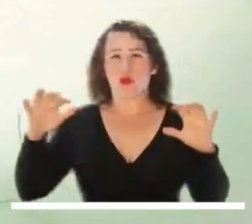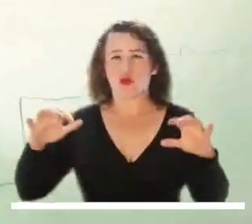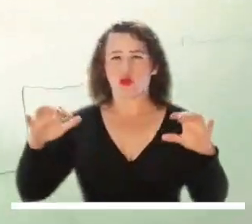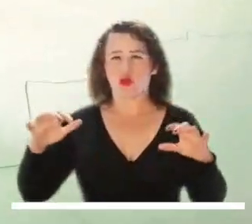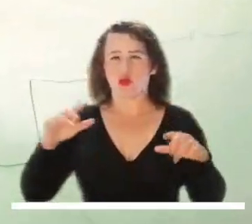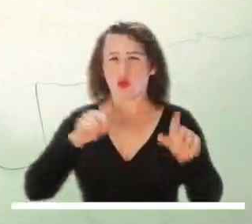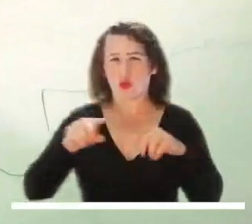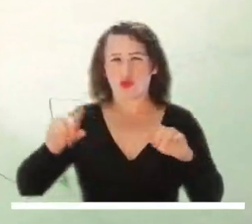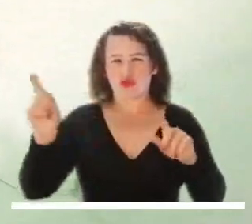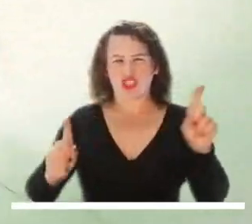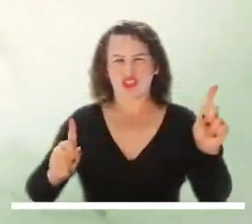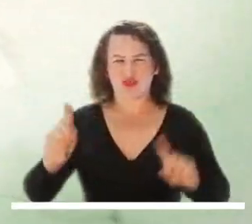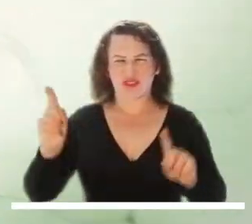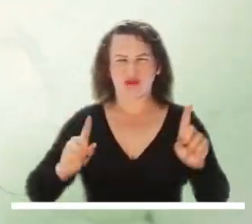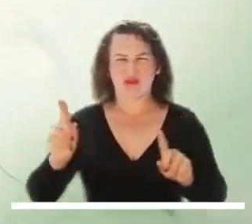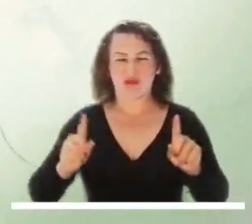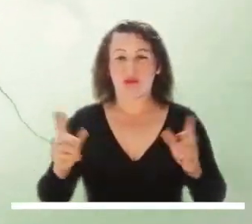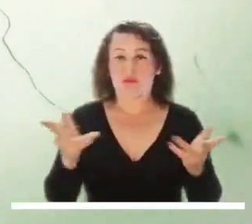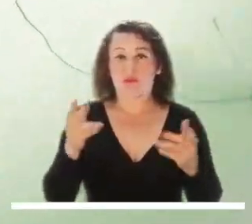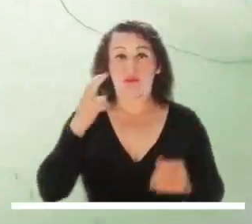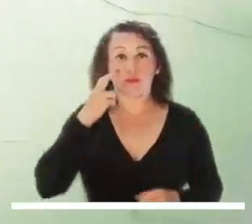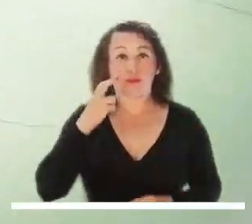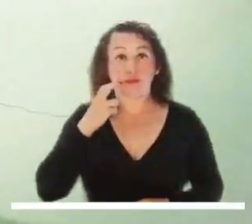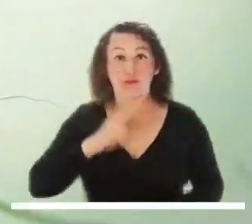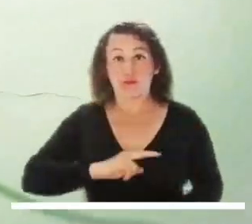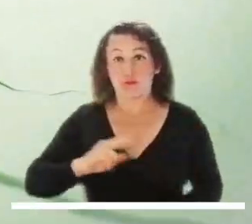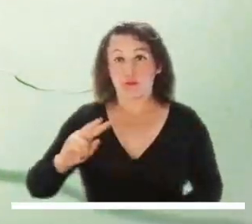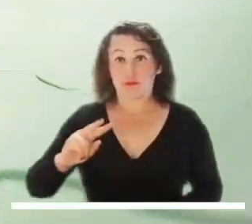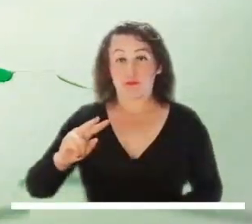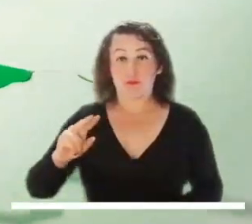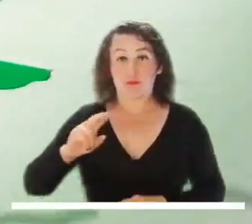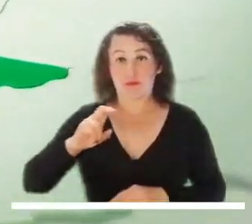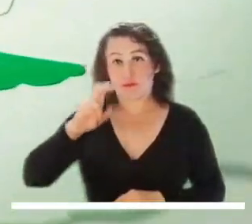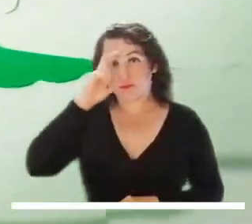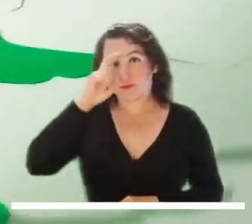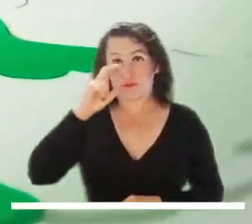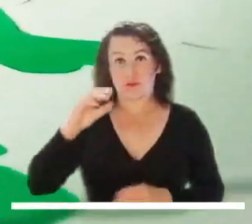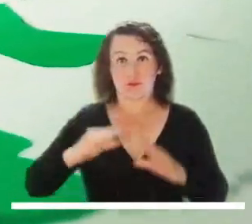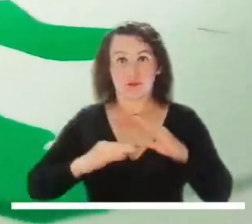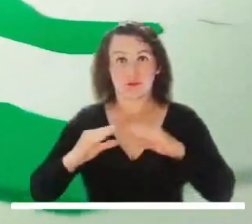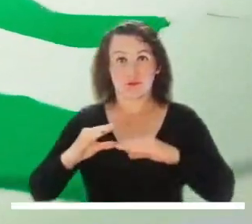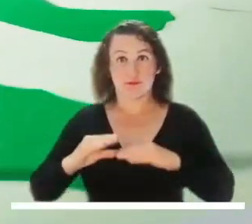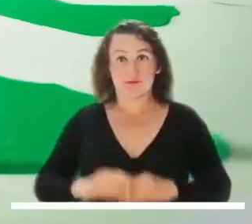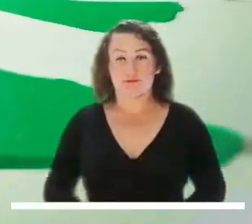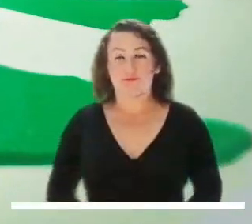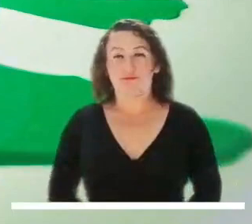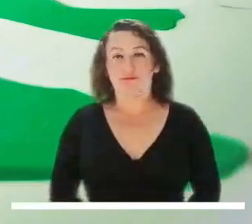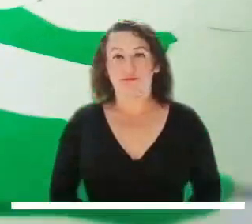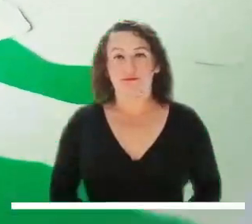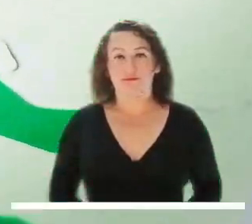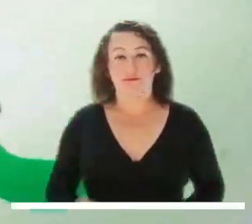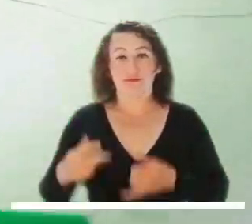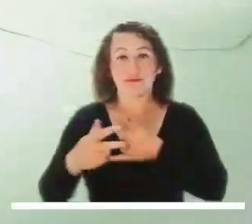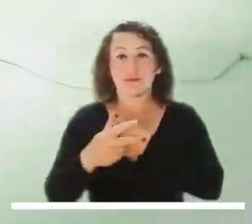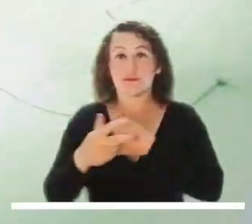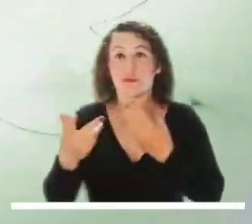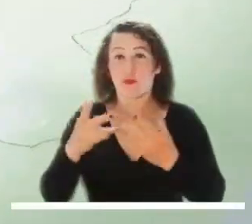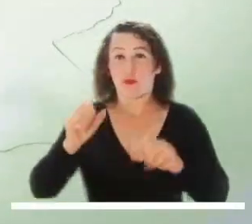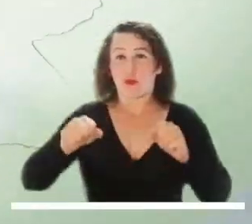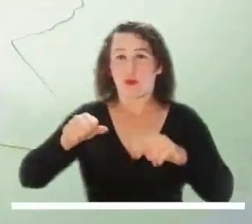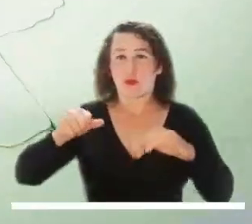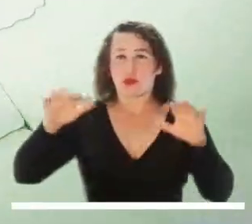En el Pacífico se esperan precipitaciones con tormentas eléctricas en sectores de Chocó, Valle del Cauca y Norte de Cauca.